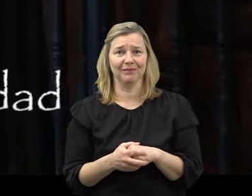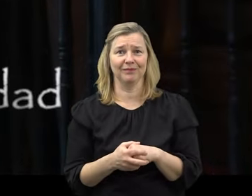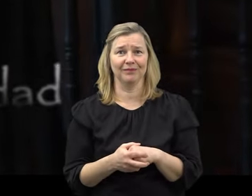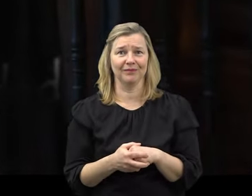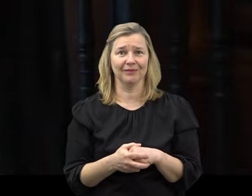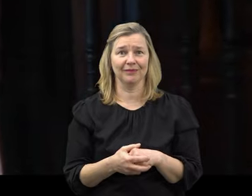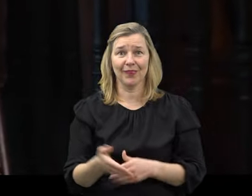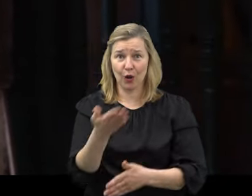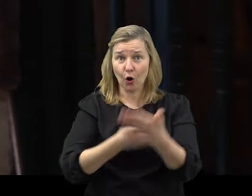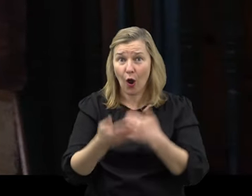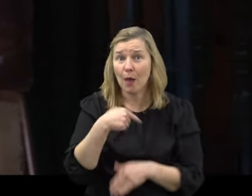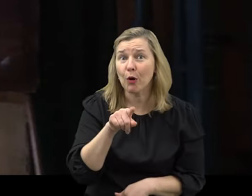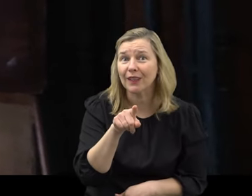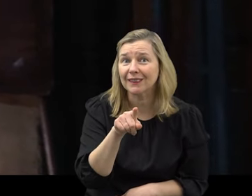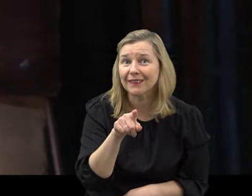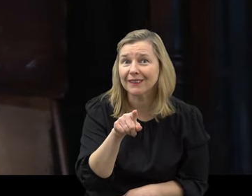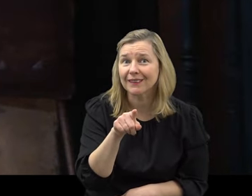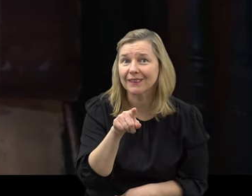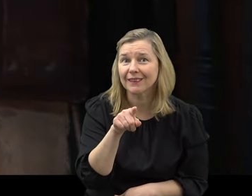¿Colaboras?